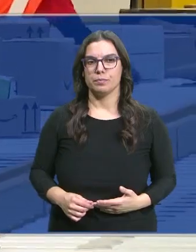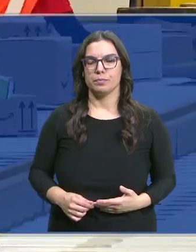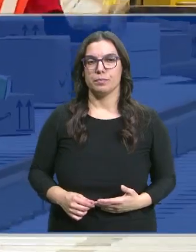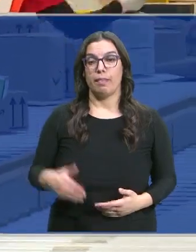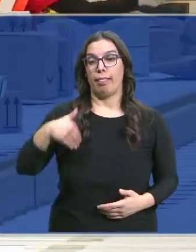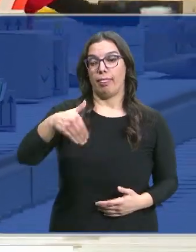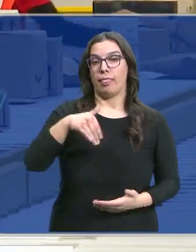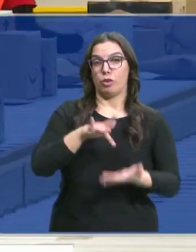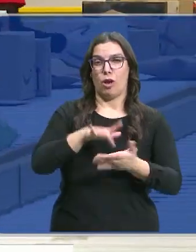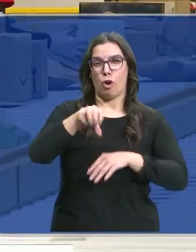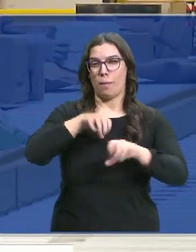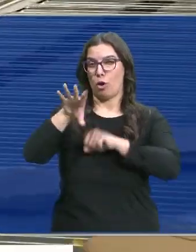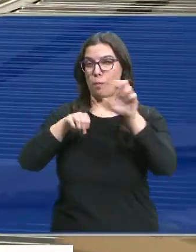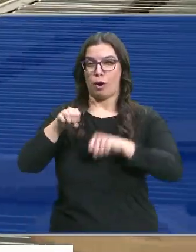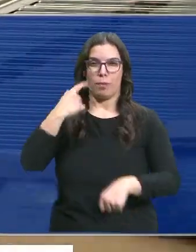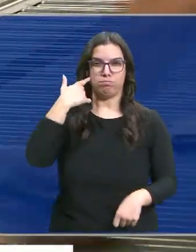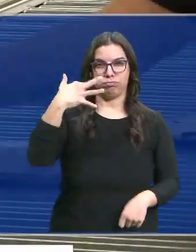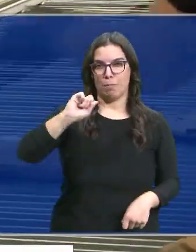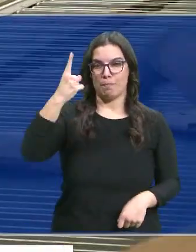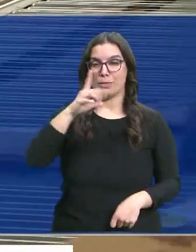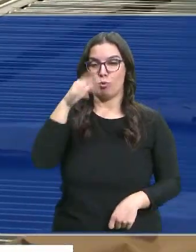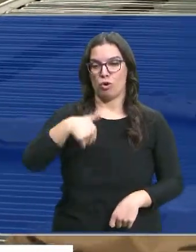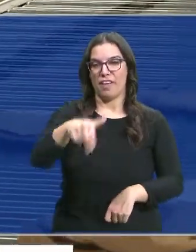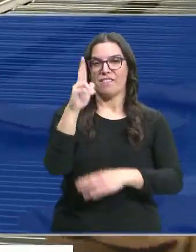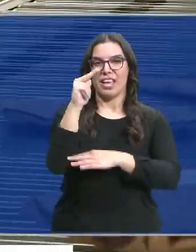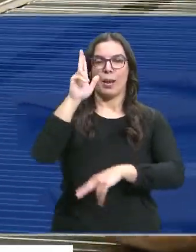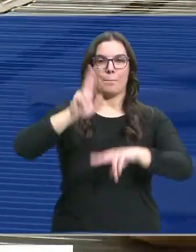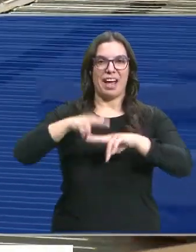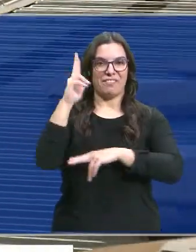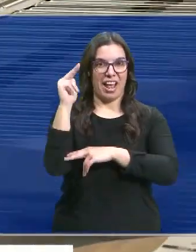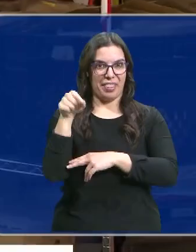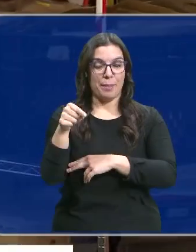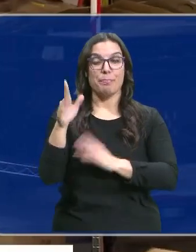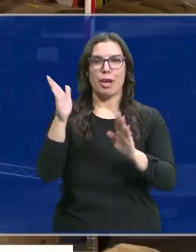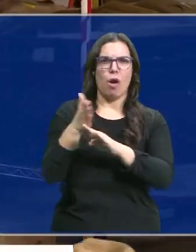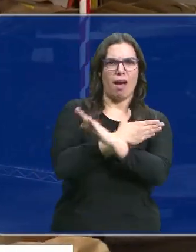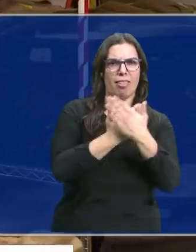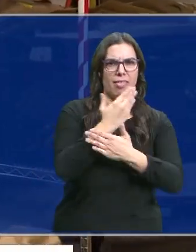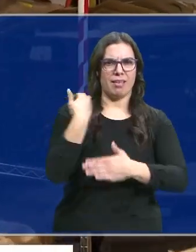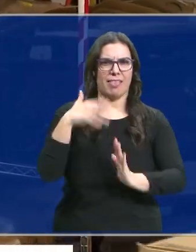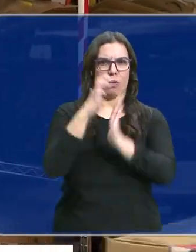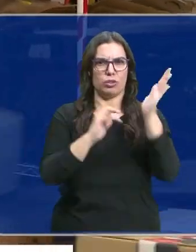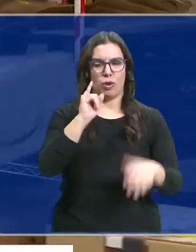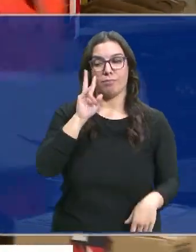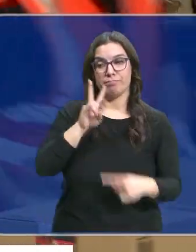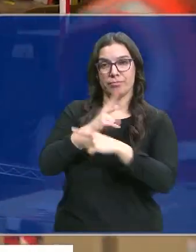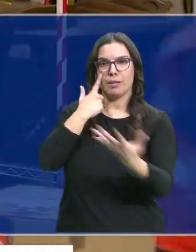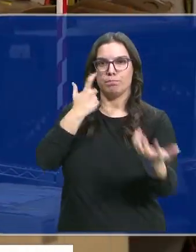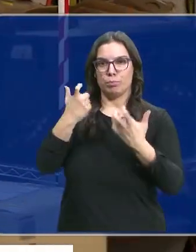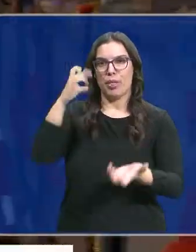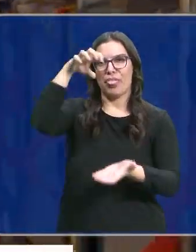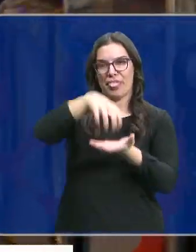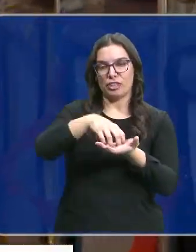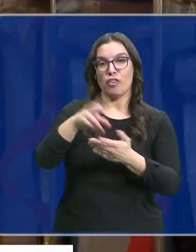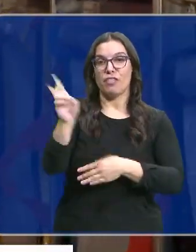Se acerca el día de las compras online por excelencia. Este viernes es el Black Friday, pero los descuentos empezaron hace días. Y aquí se nota, de este centro